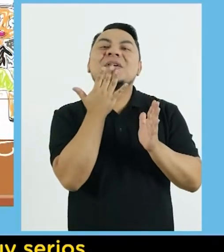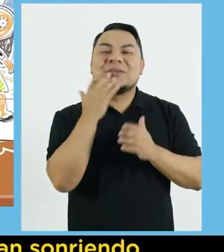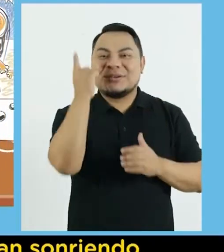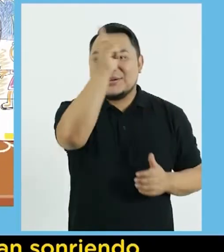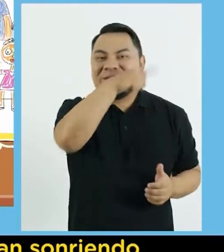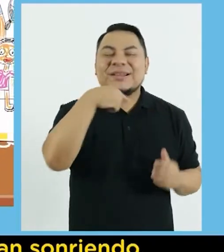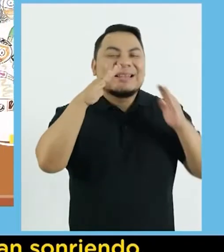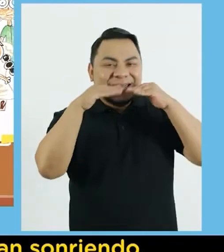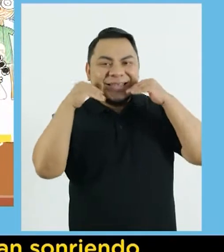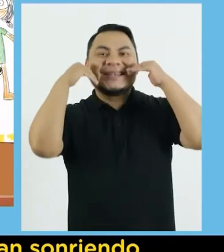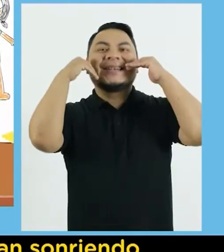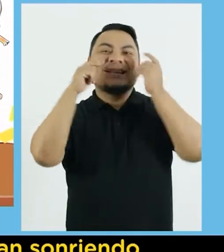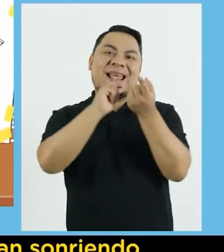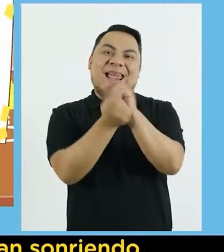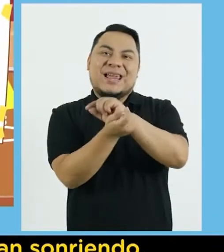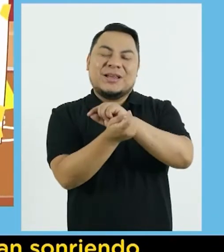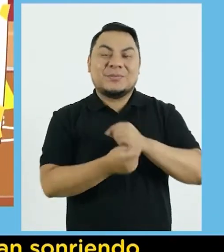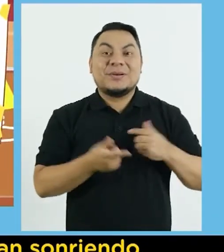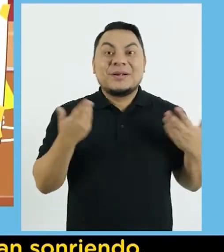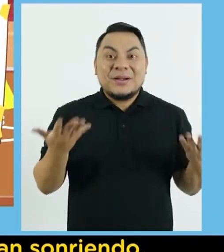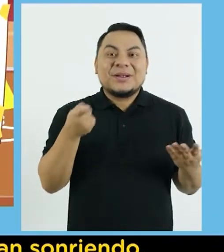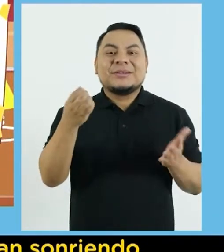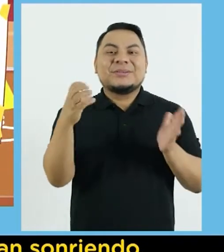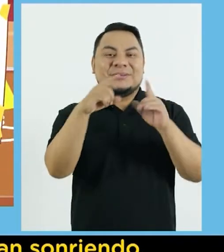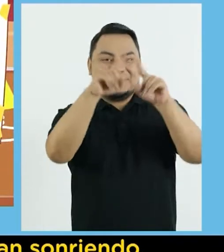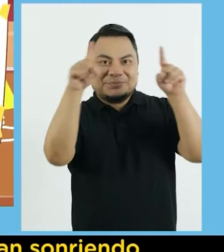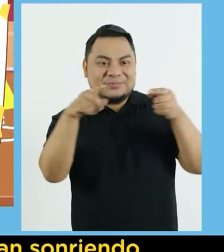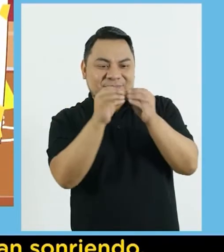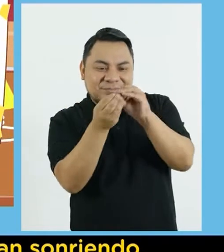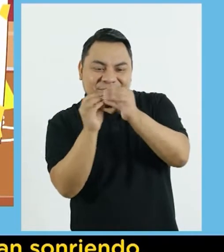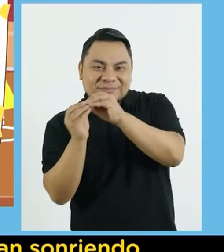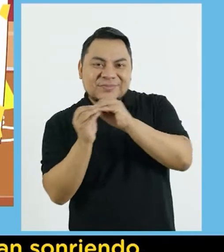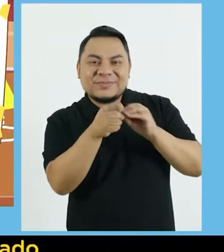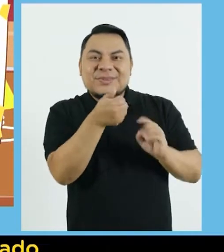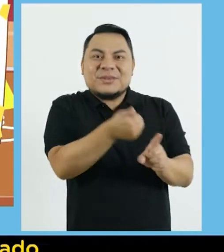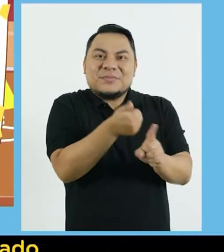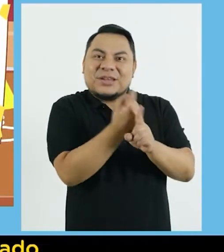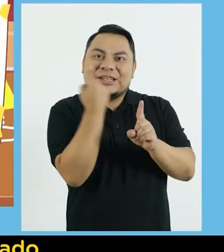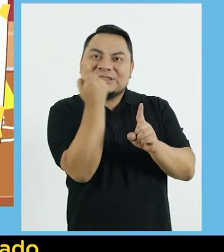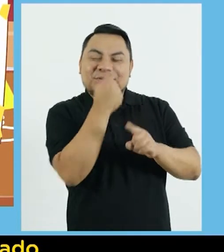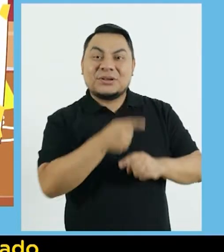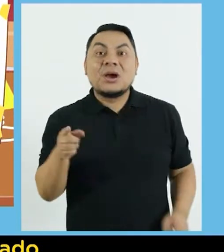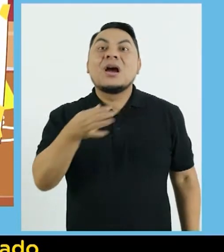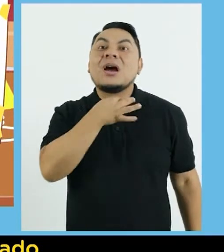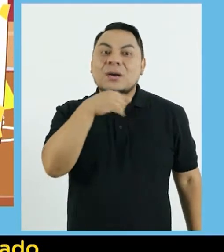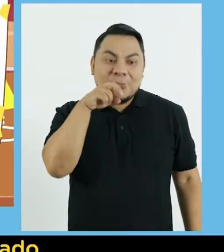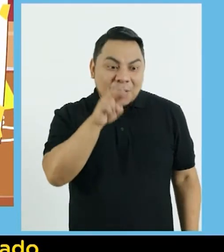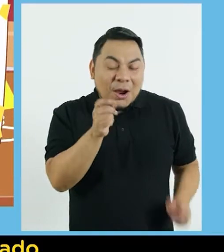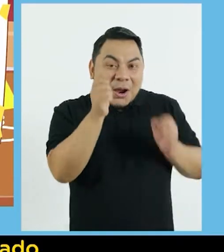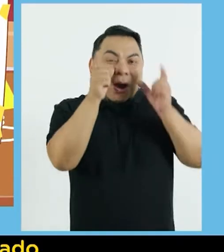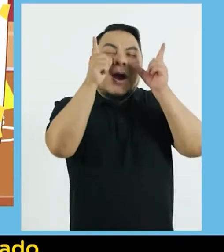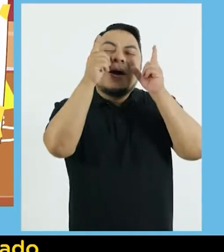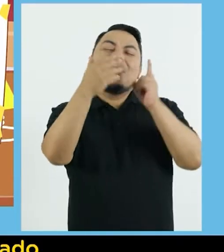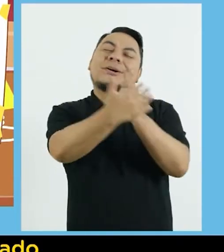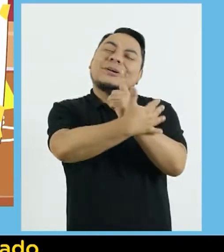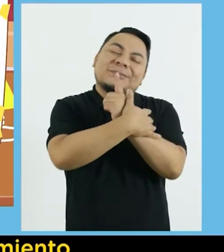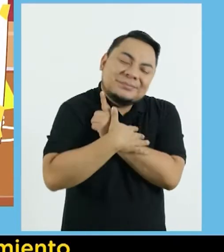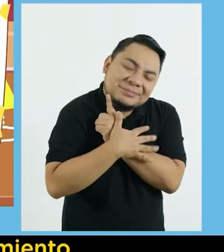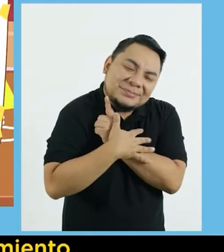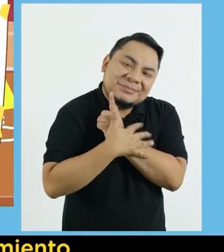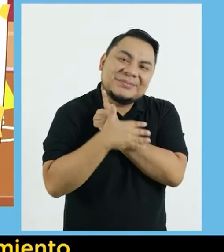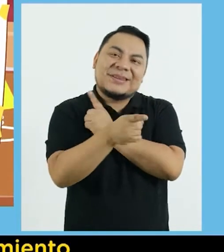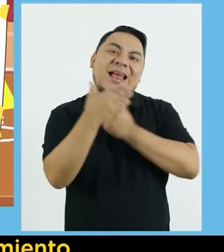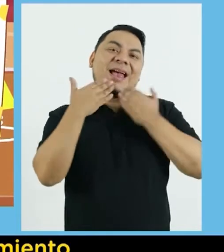serios Y otro dibujo pintado a colores Donde estaban sonriendo Tenían su marco con material reciclado